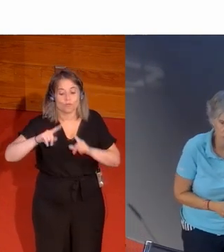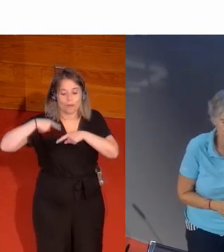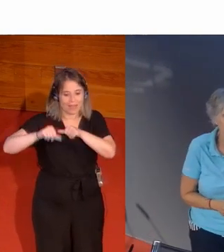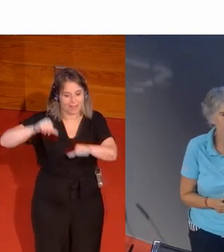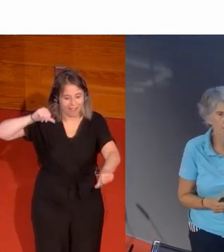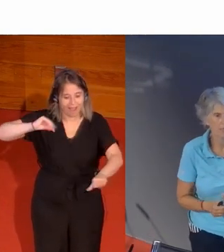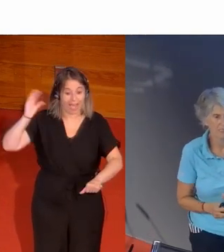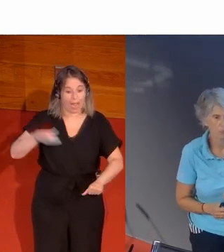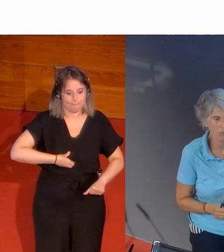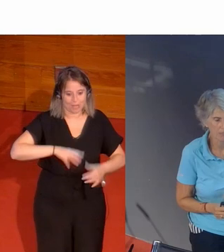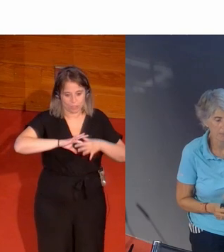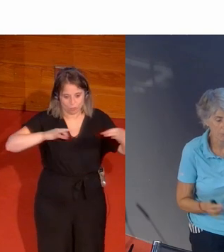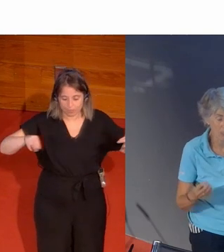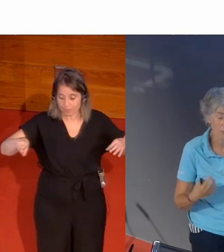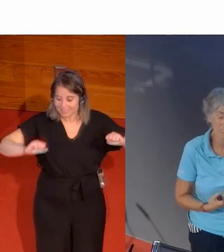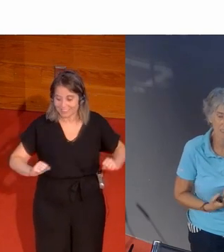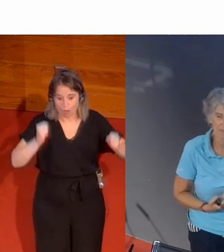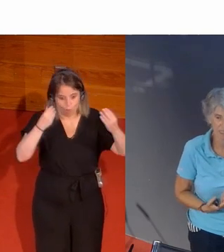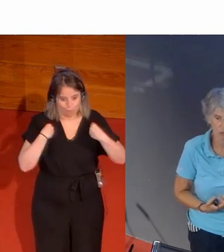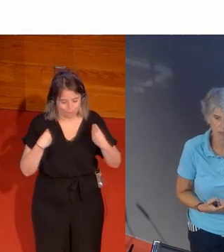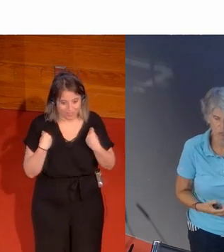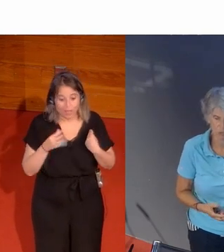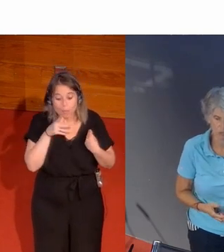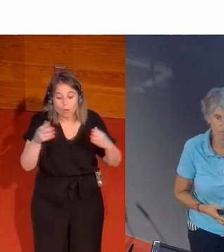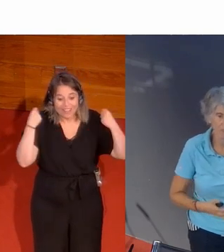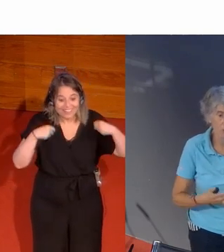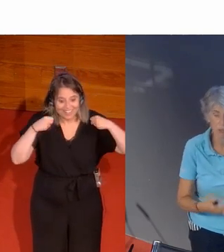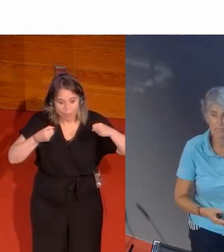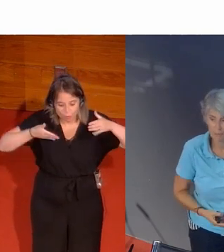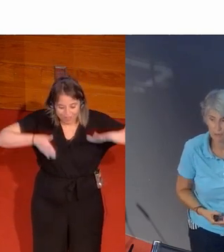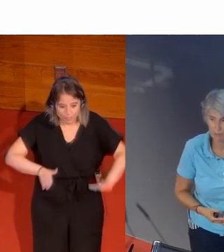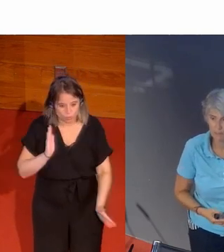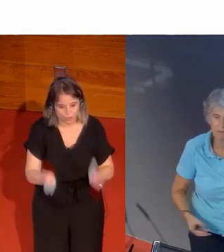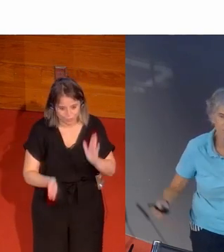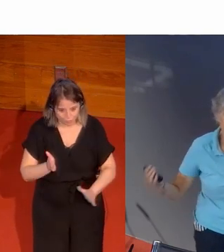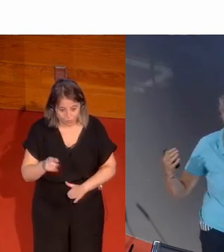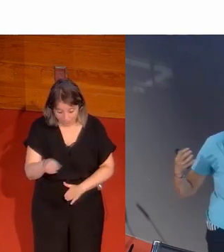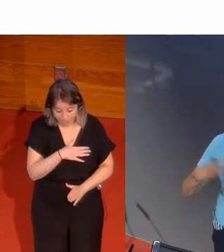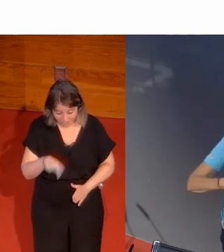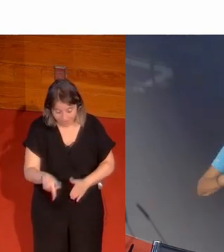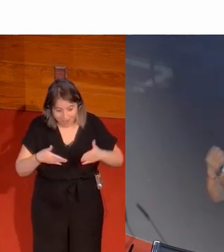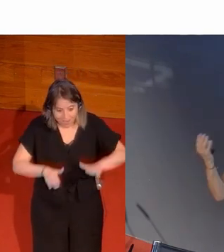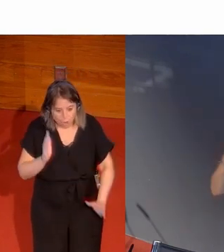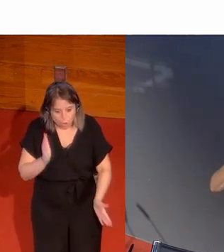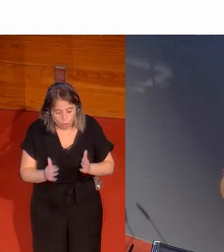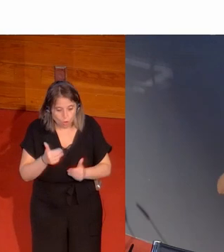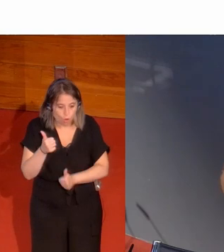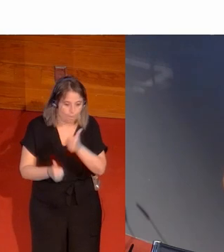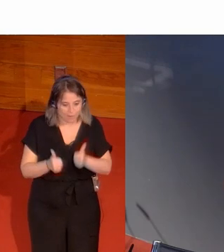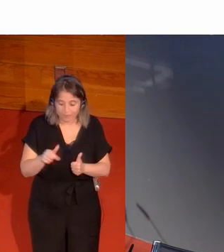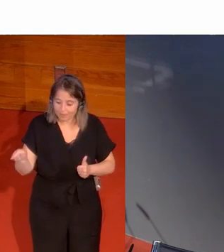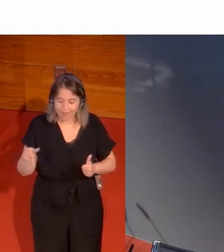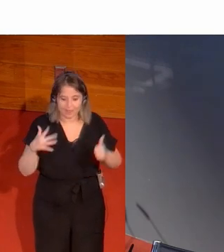condición le salvó la vida, porque además era la entrenadora de su hijo. Como quería verla competir, quería verla competir, se